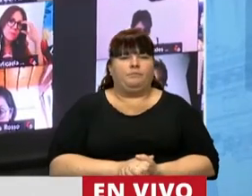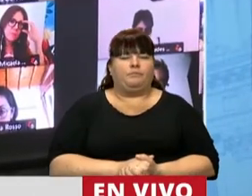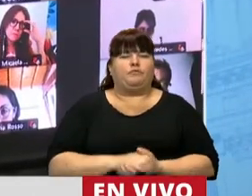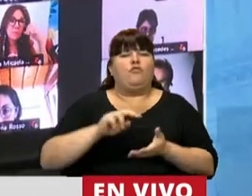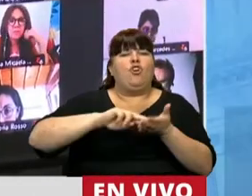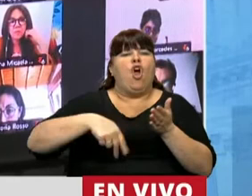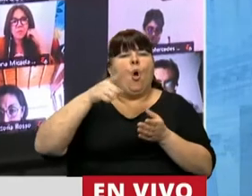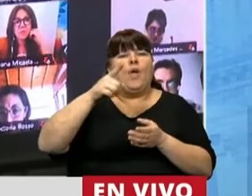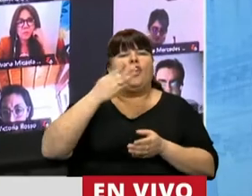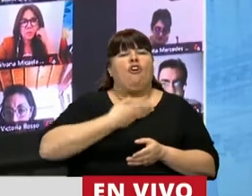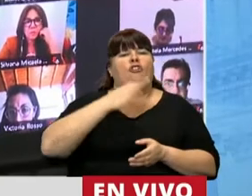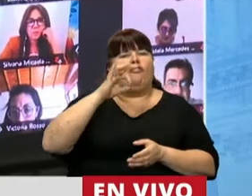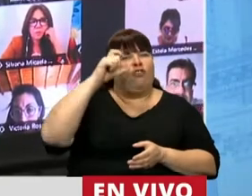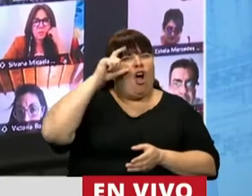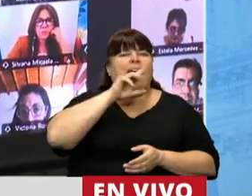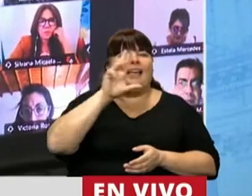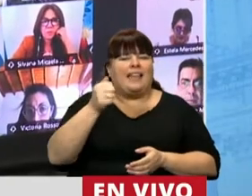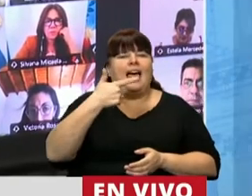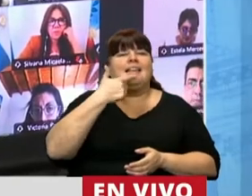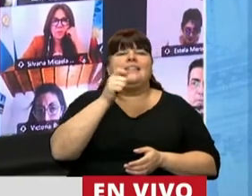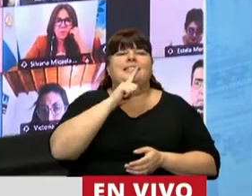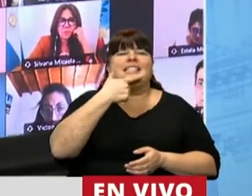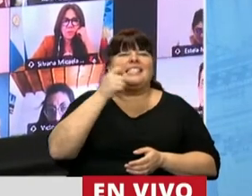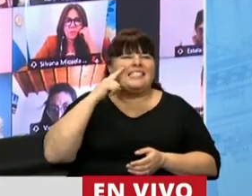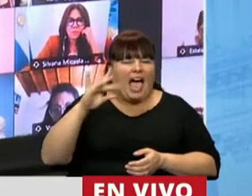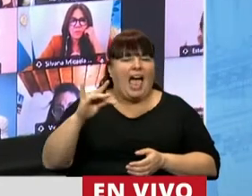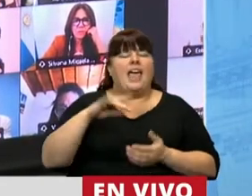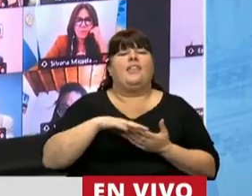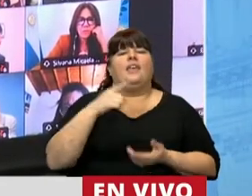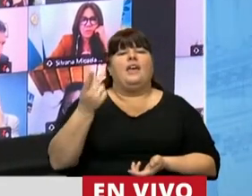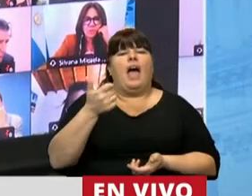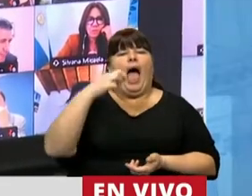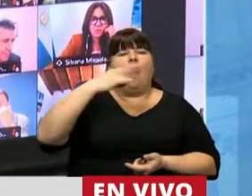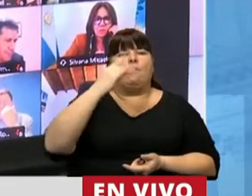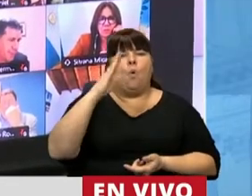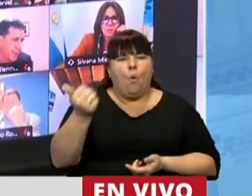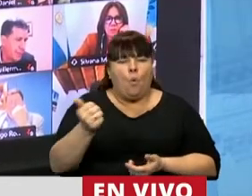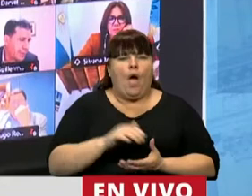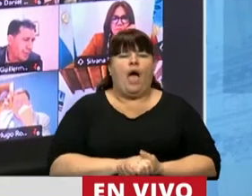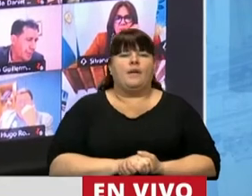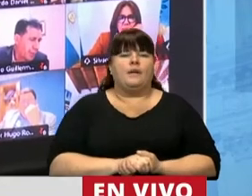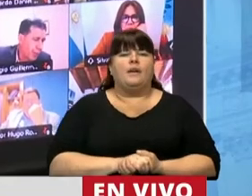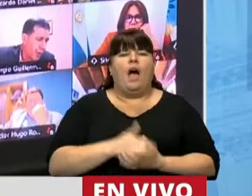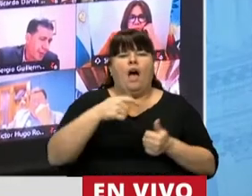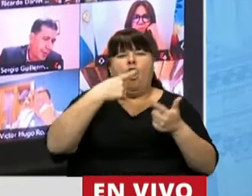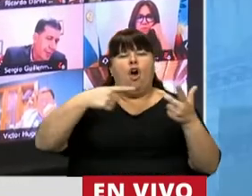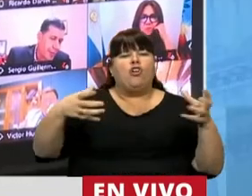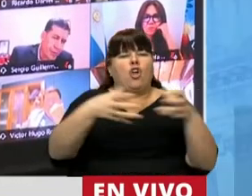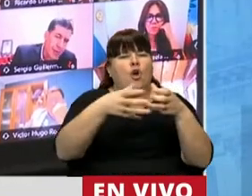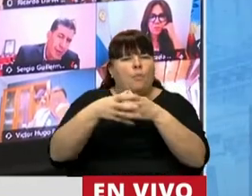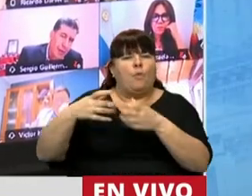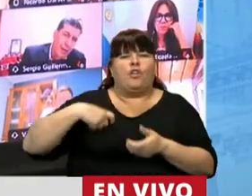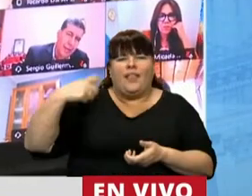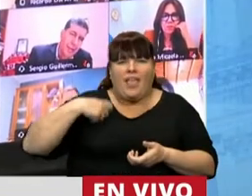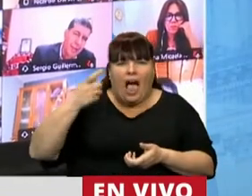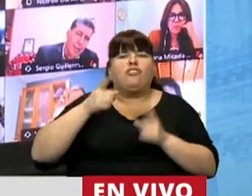el convenio de FOETRA, de Satsay, de Citra Jucaba, de Apuba y otras organizaciones